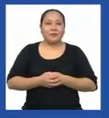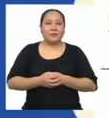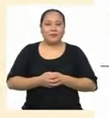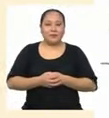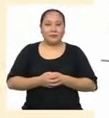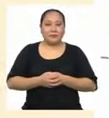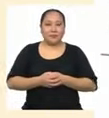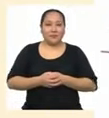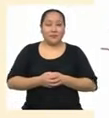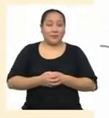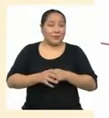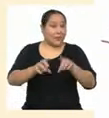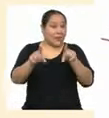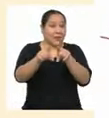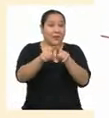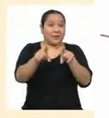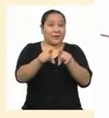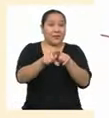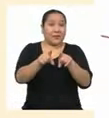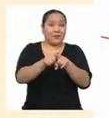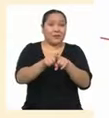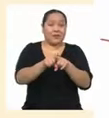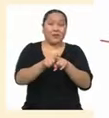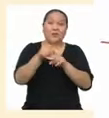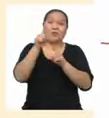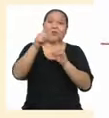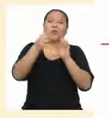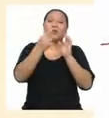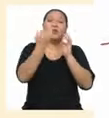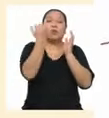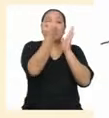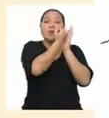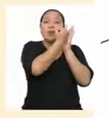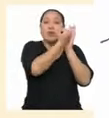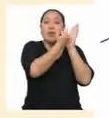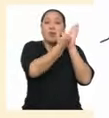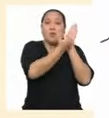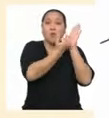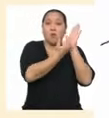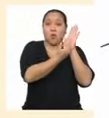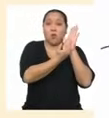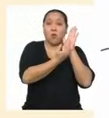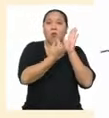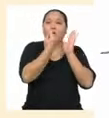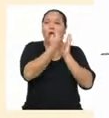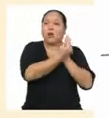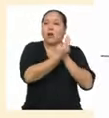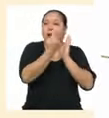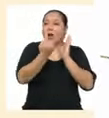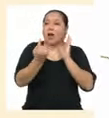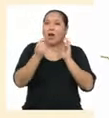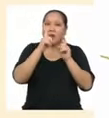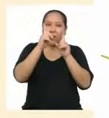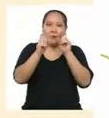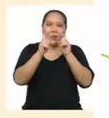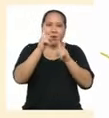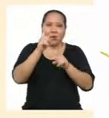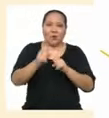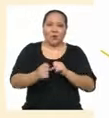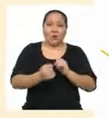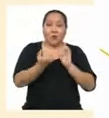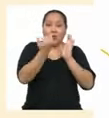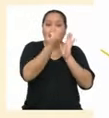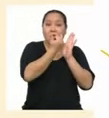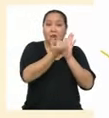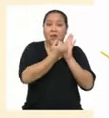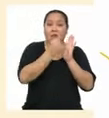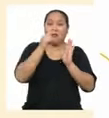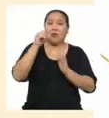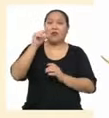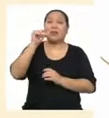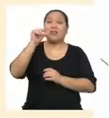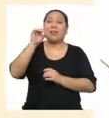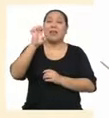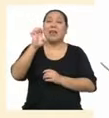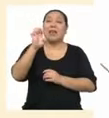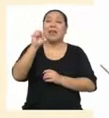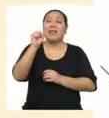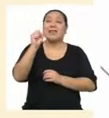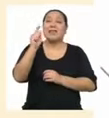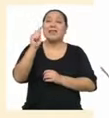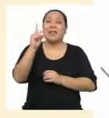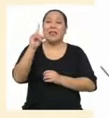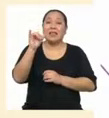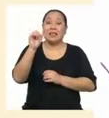También es un gráfico Es gráfico por cada pregunta Los gráficos estadísticos permiten a las personas